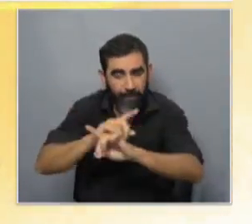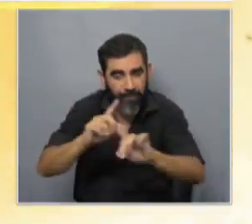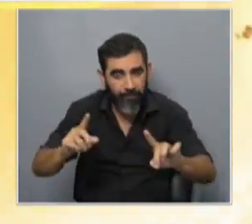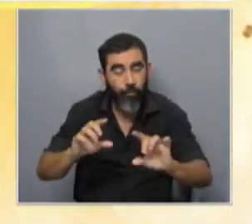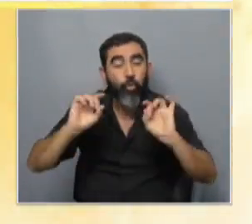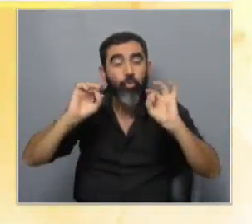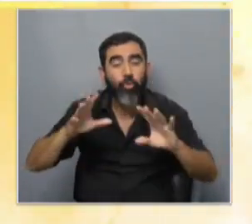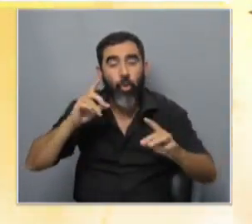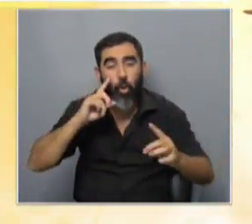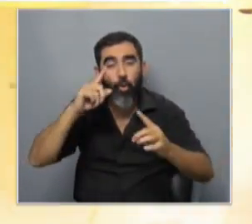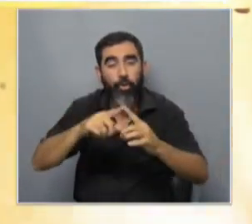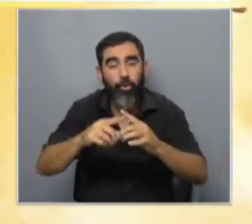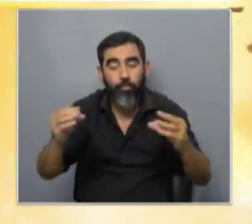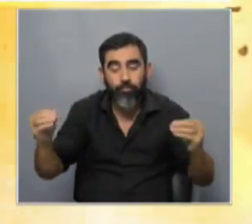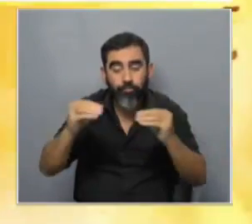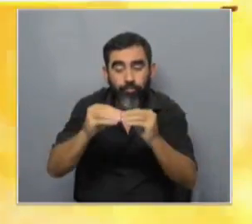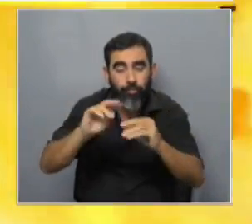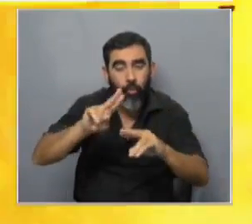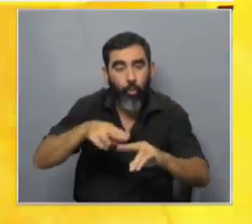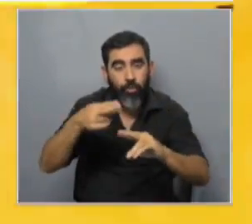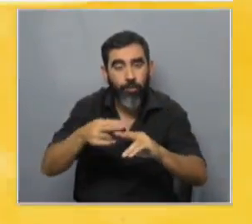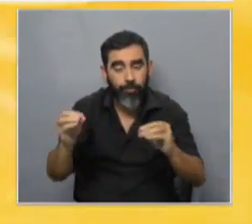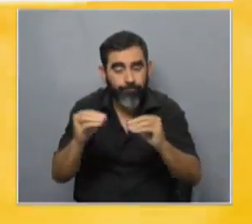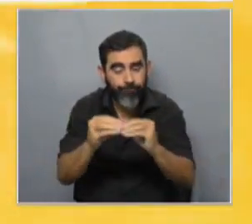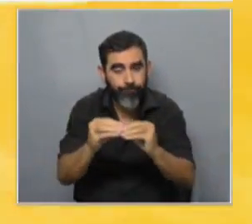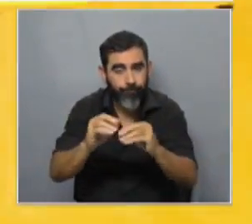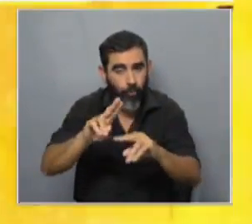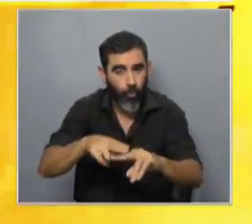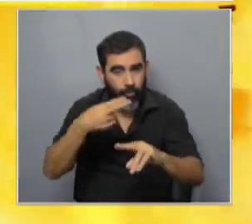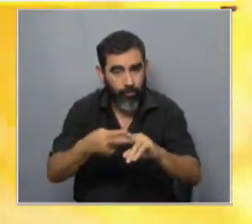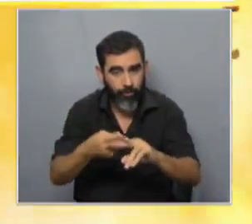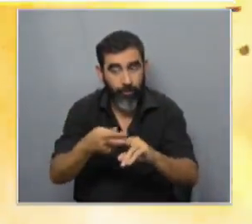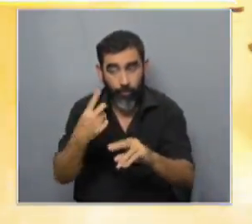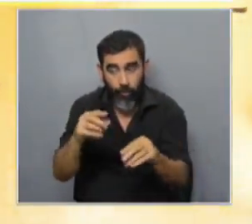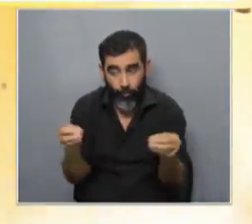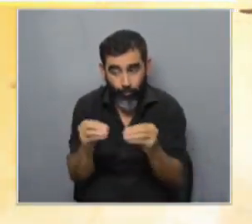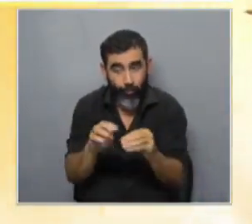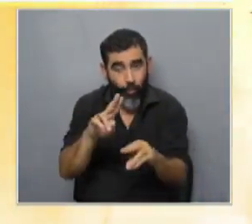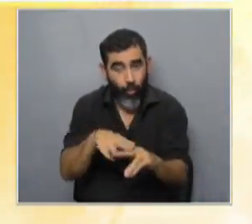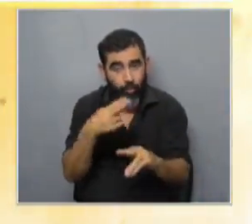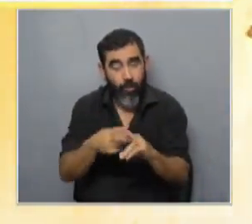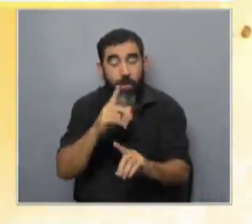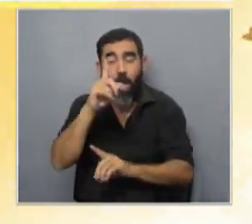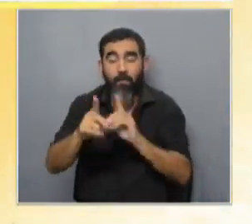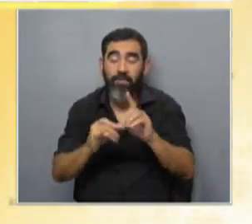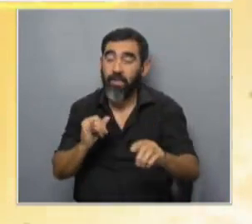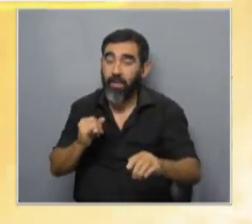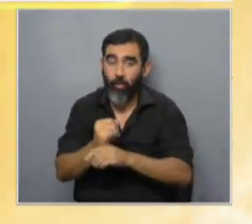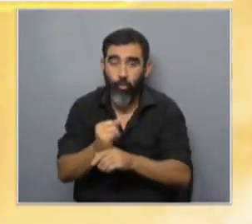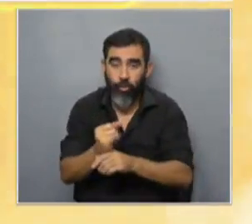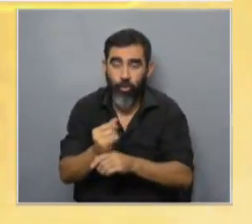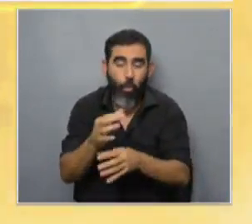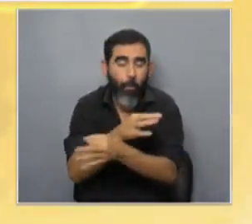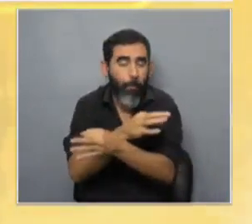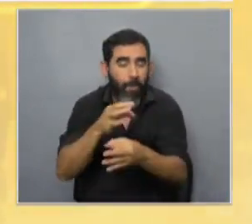que lo único que pretende es volver a juntar aquello, volver a pegarlo como sea. Y al volver a juntarlo comete errores de manera que no lo deja exactamente